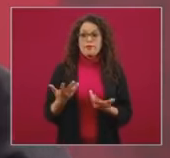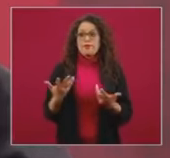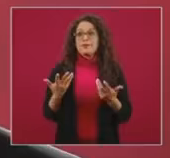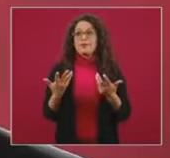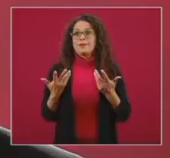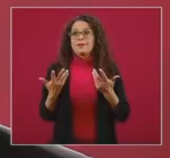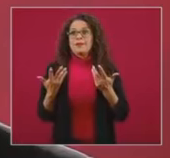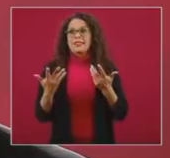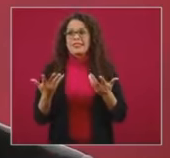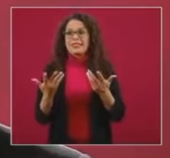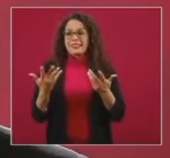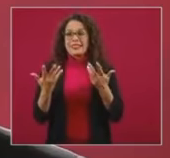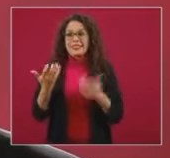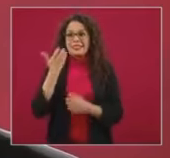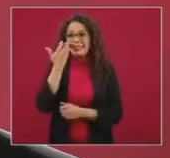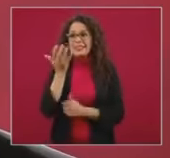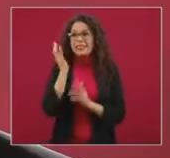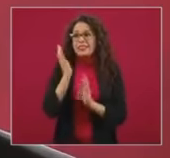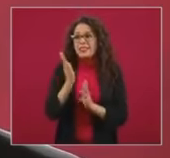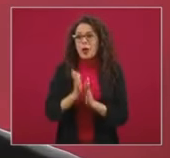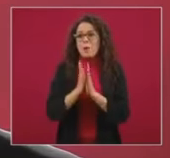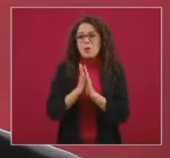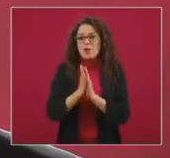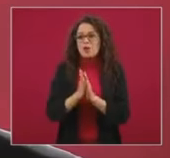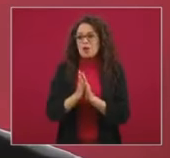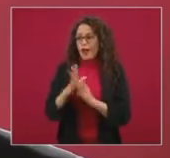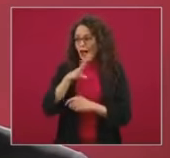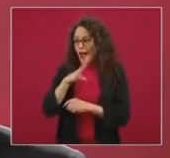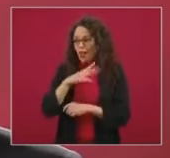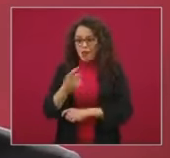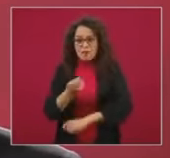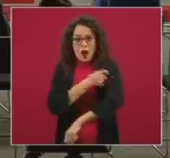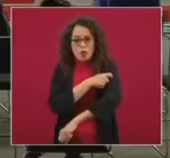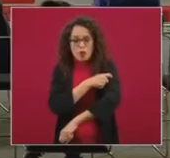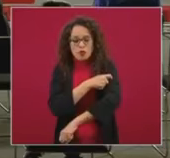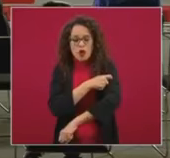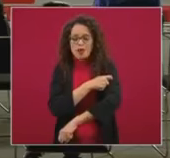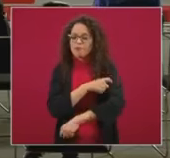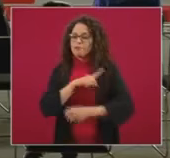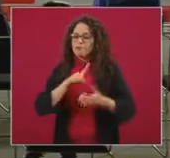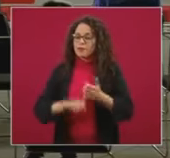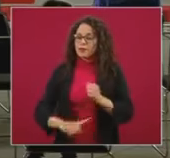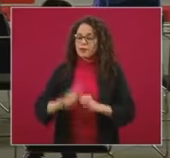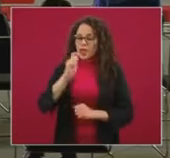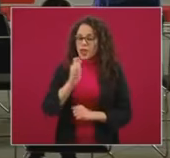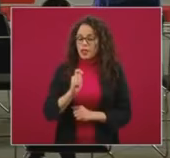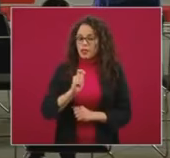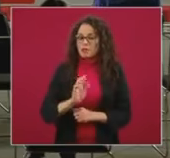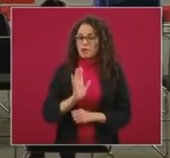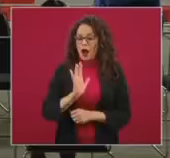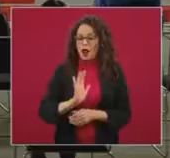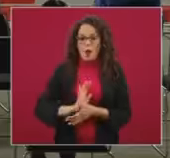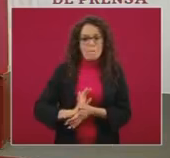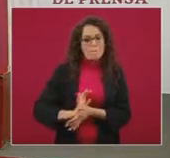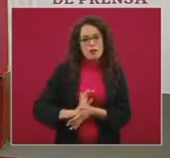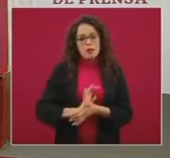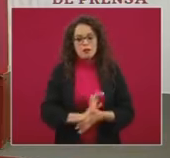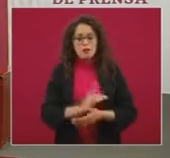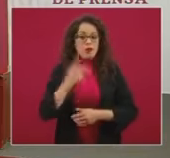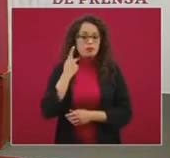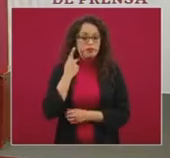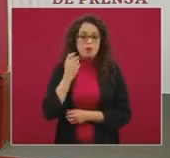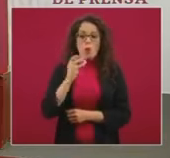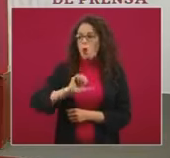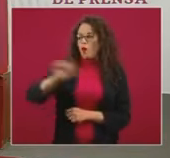y el entusiasmo muy legítimo de tener una vacuna a presiones políticas o de otro índole sobre acelerar